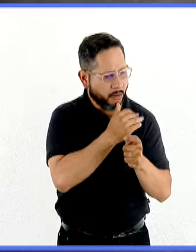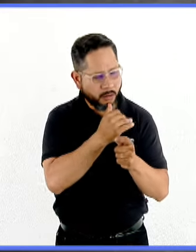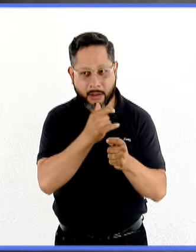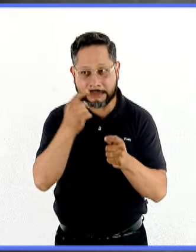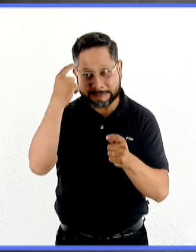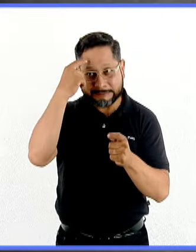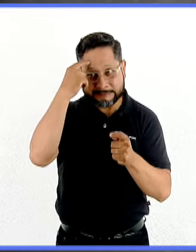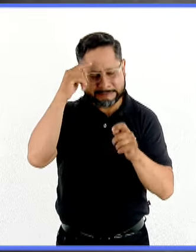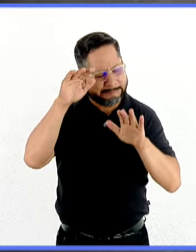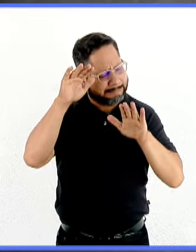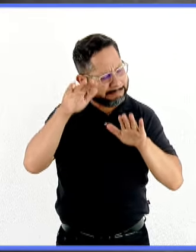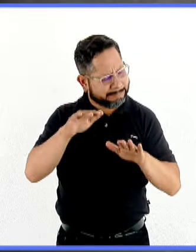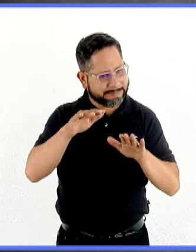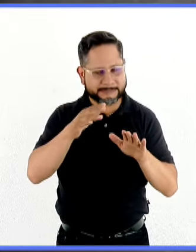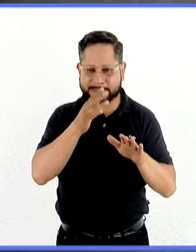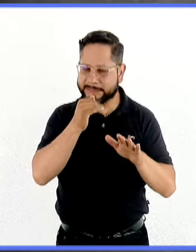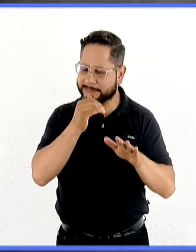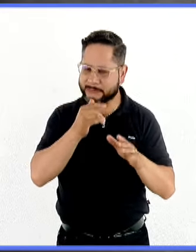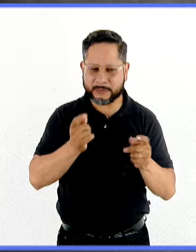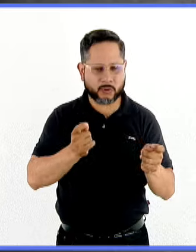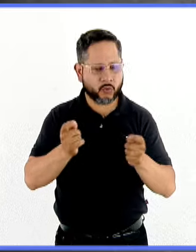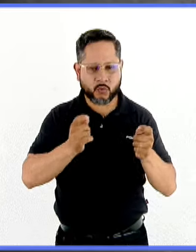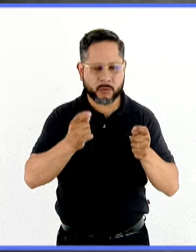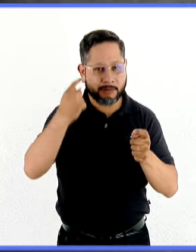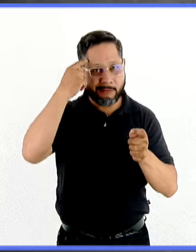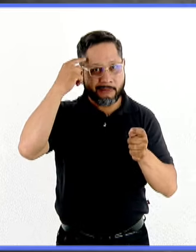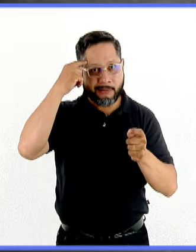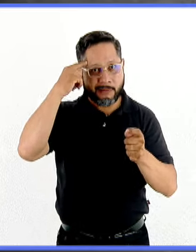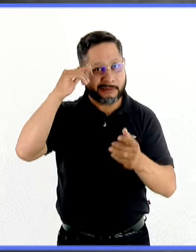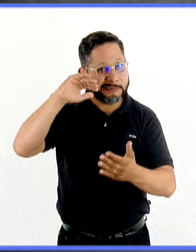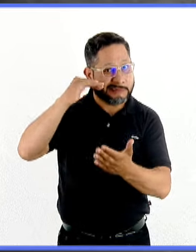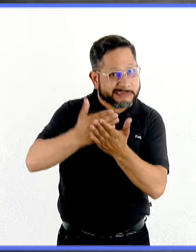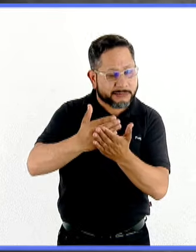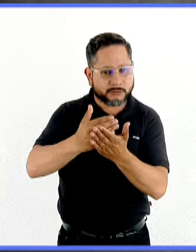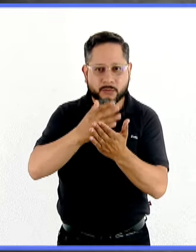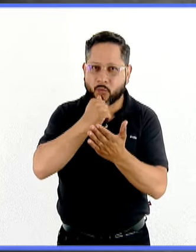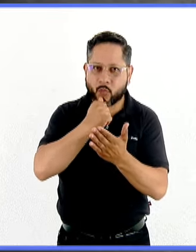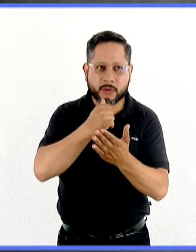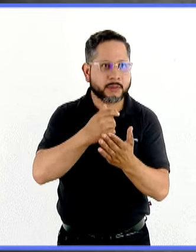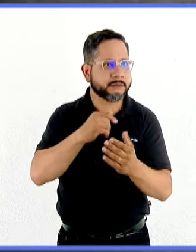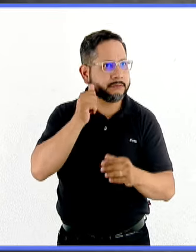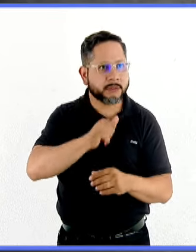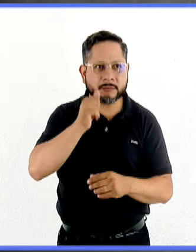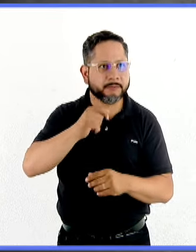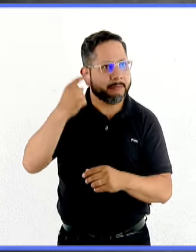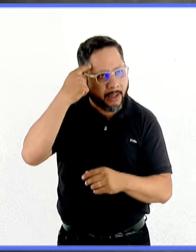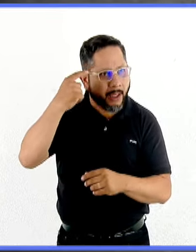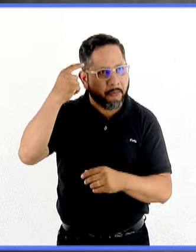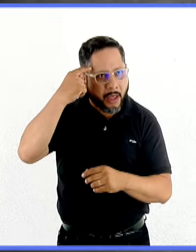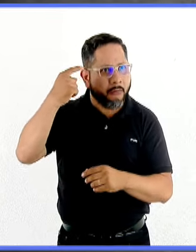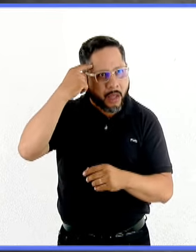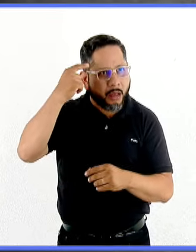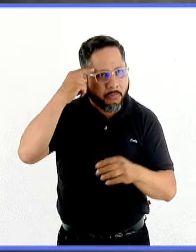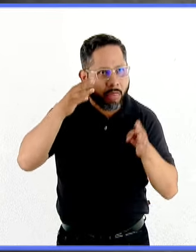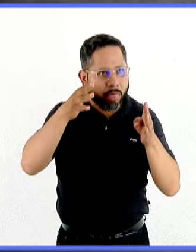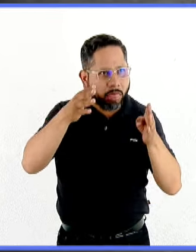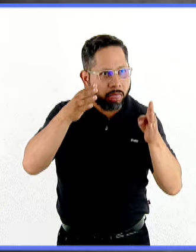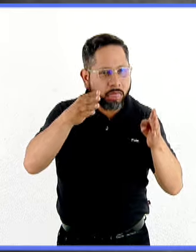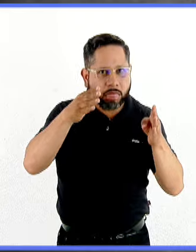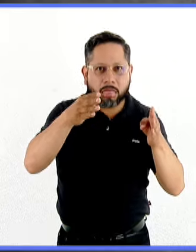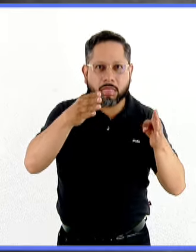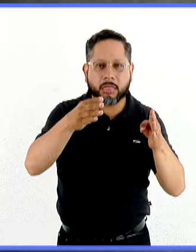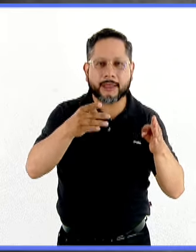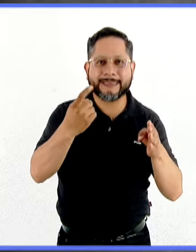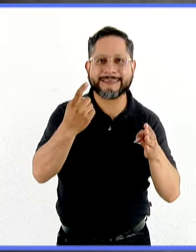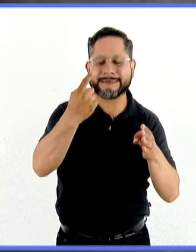inhibitorio que no le permiten al sujeto restringir estas compulsiones. O sea, las compulsiones están prácticamente asociadas a